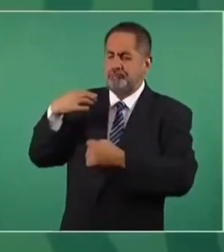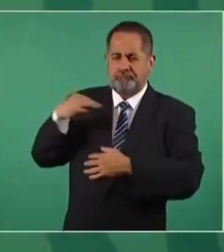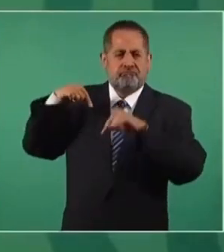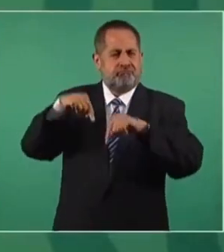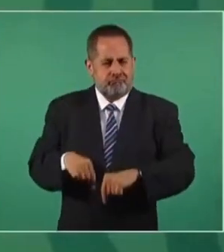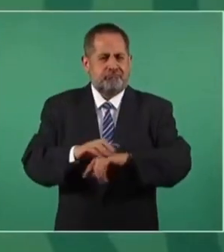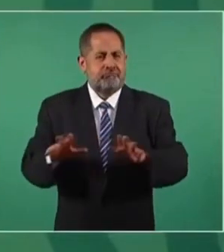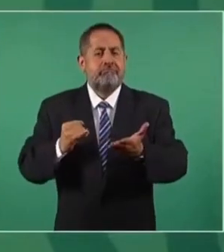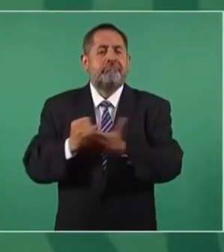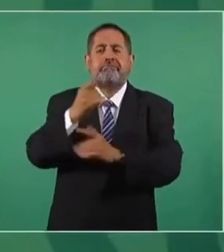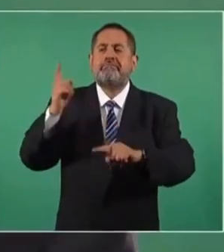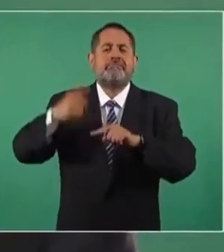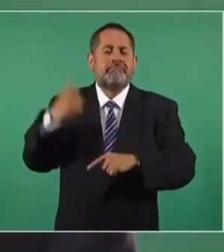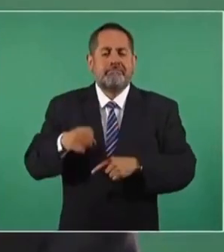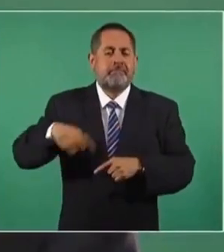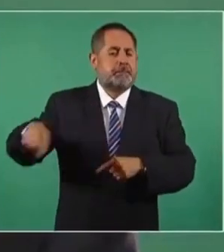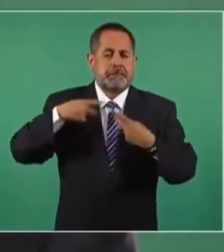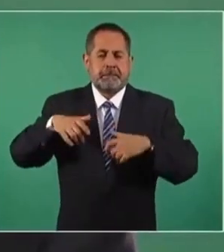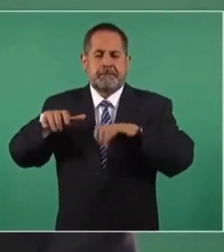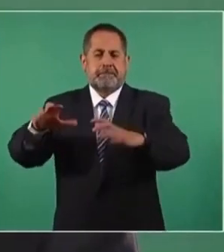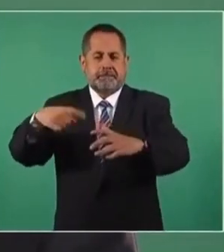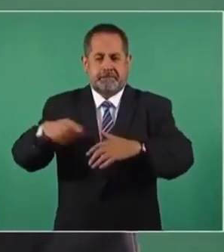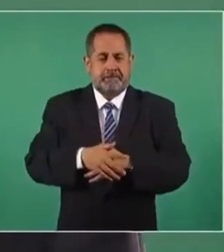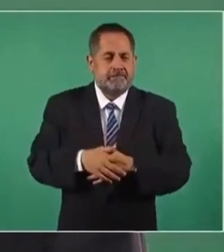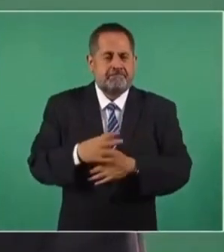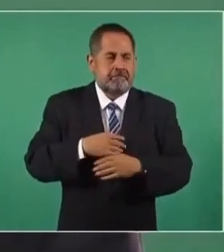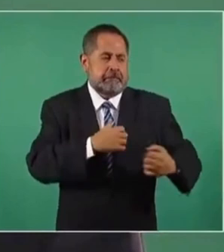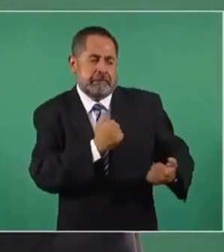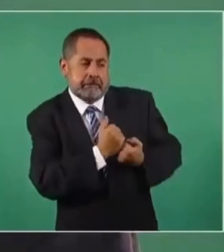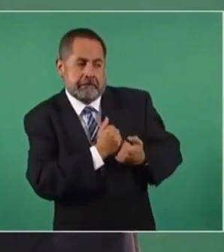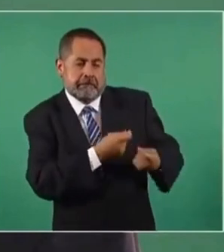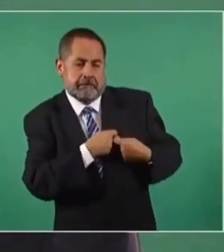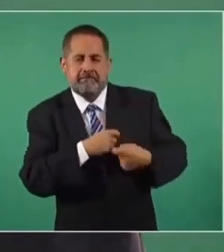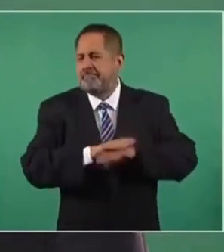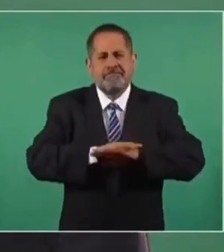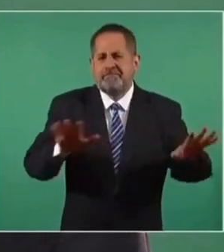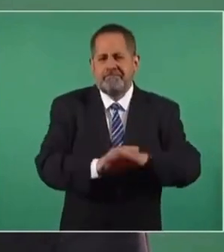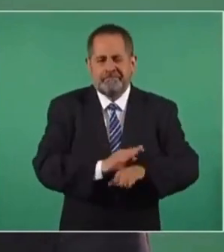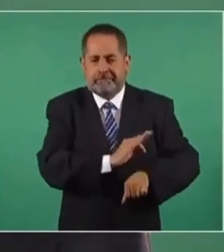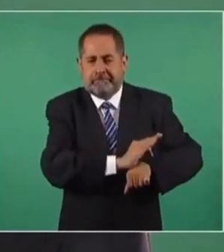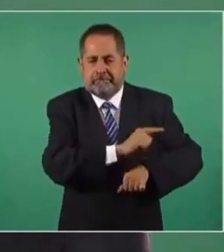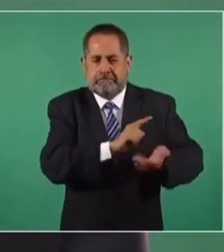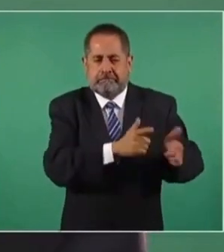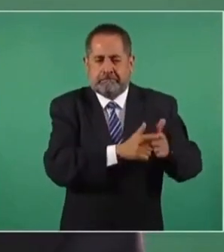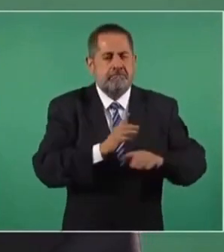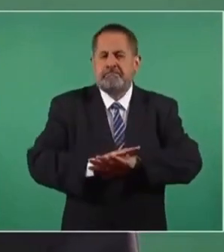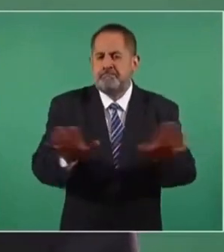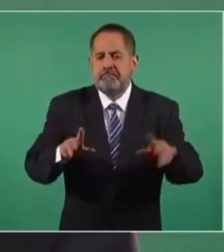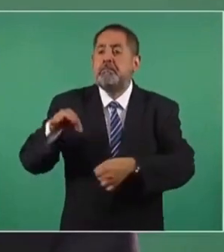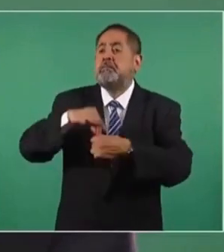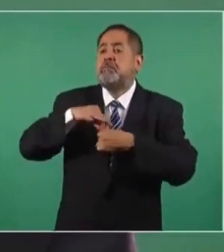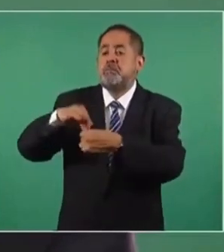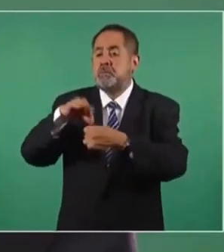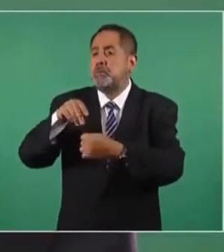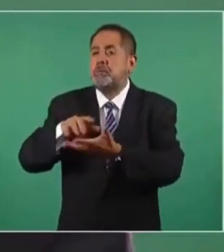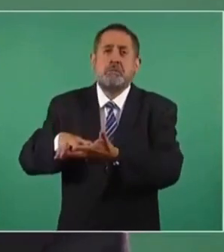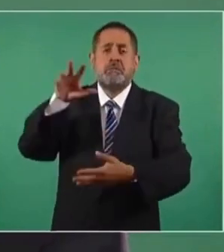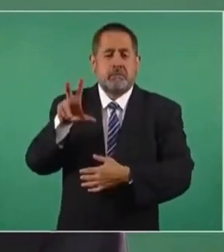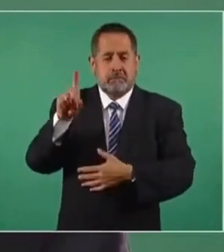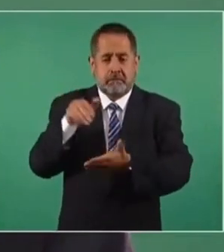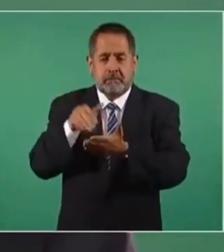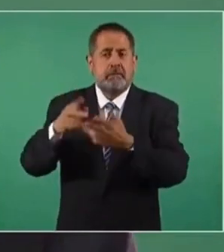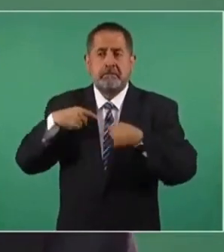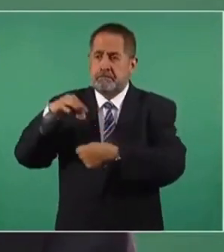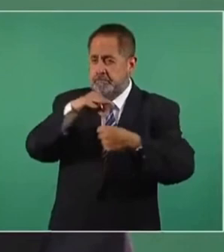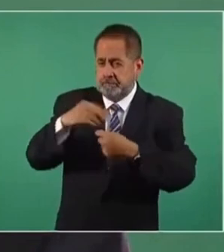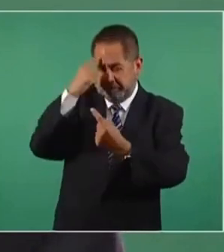porque lo decidió el pueblo, no llegué aquí para representar a ningún grupo de interés creado. Fueron los votos de más de 30